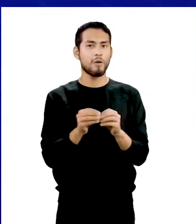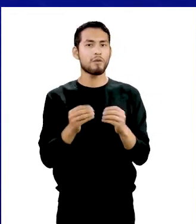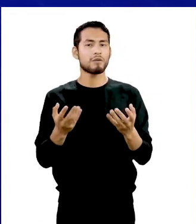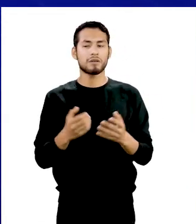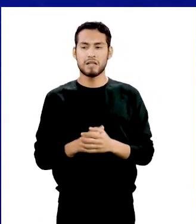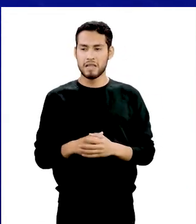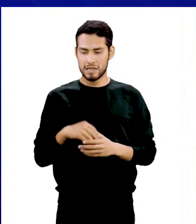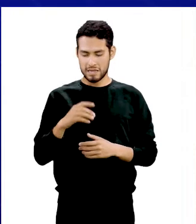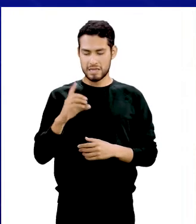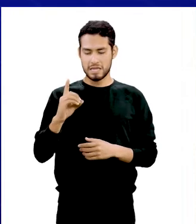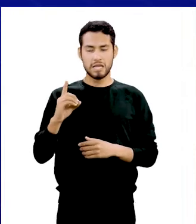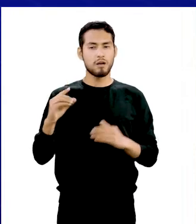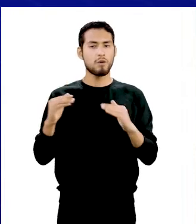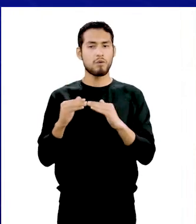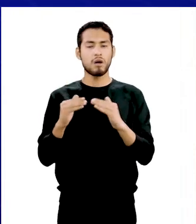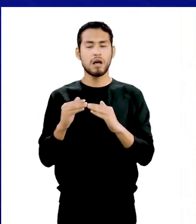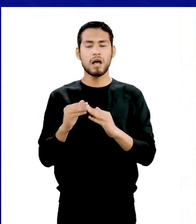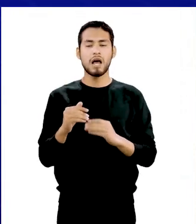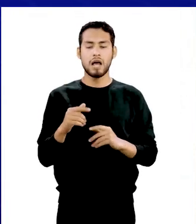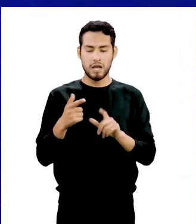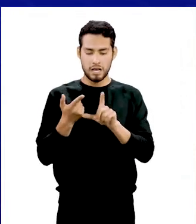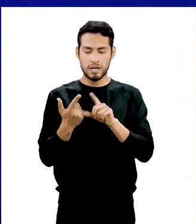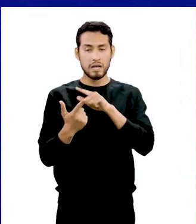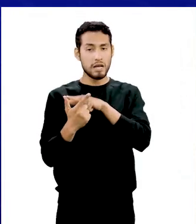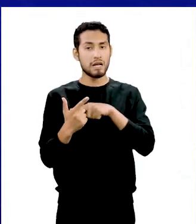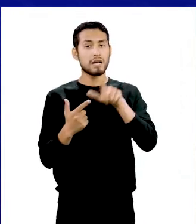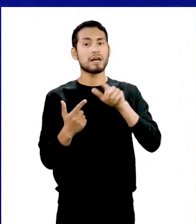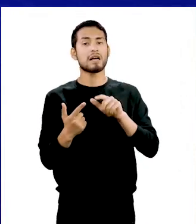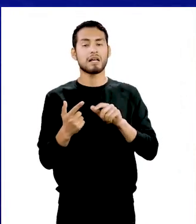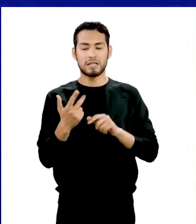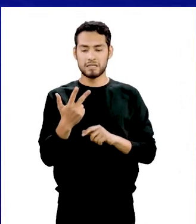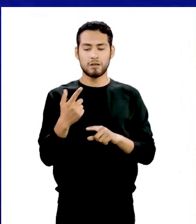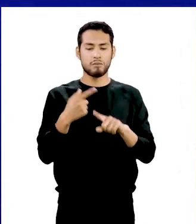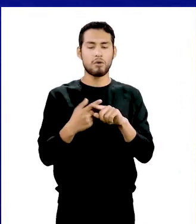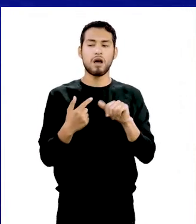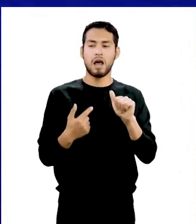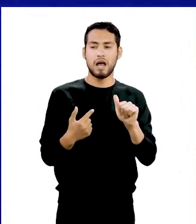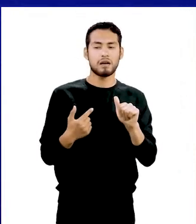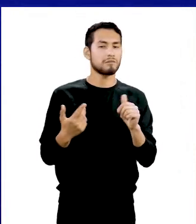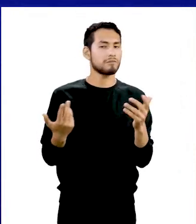Quedando, D es igual a raíz cuadrada de 3 por A.